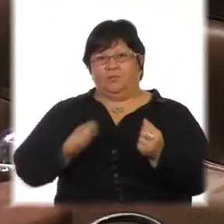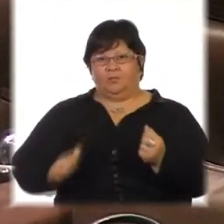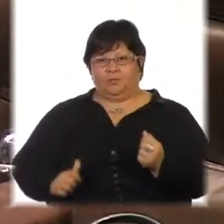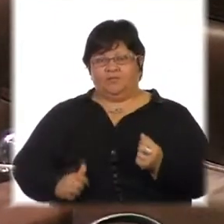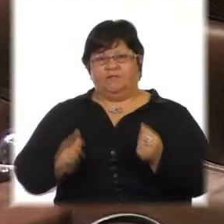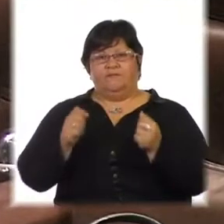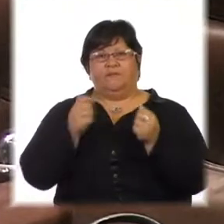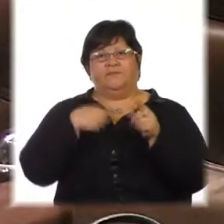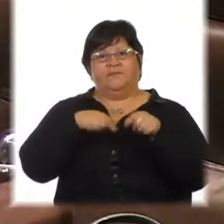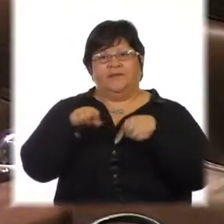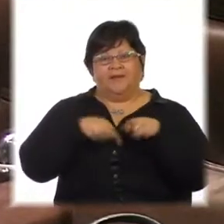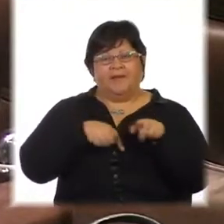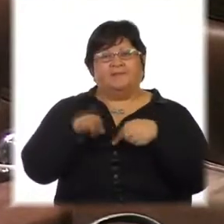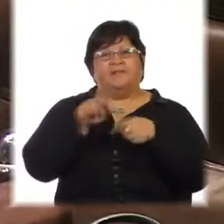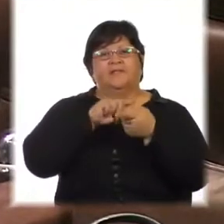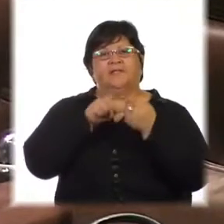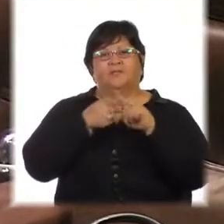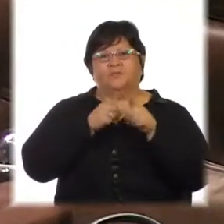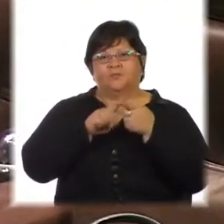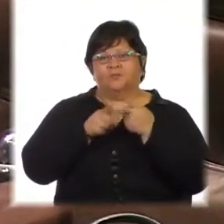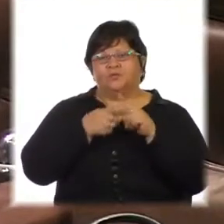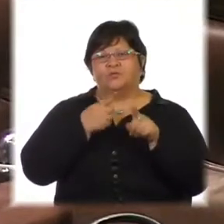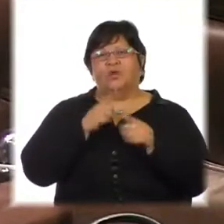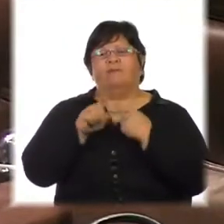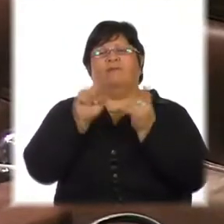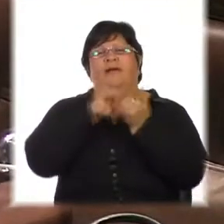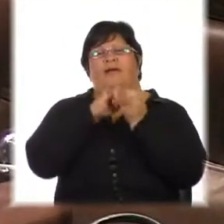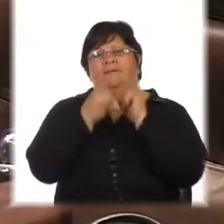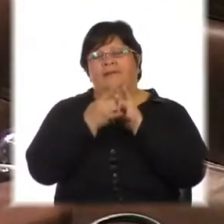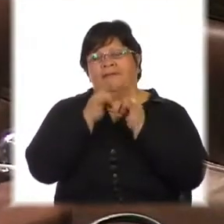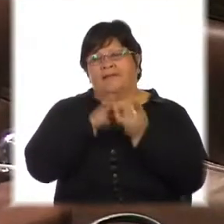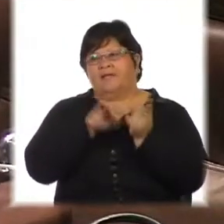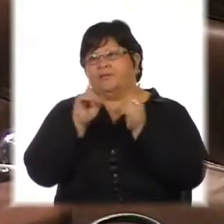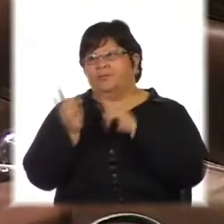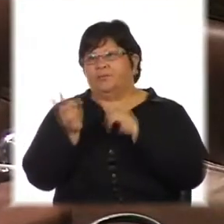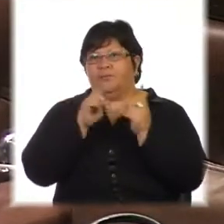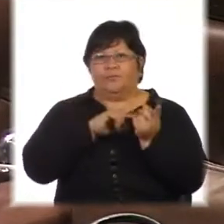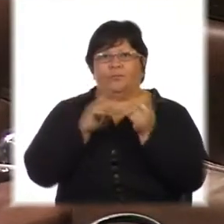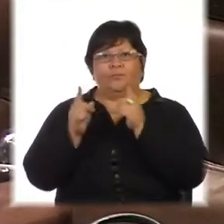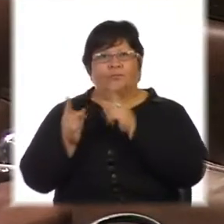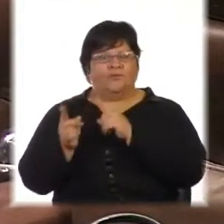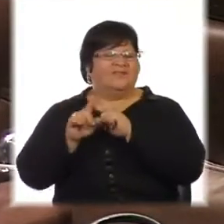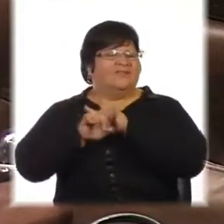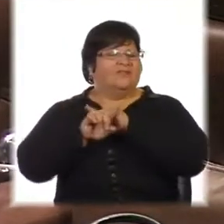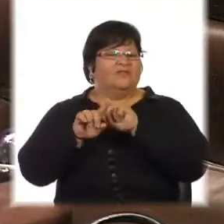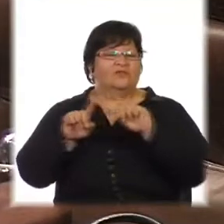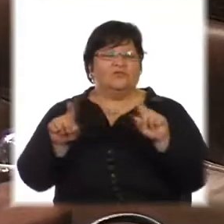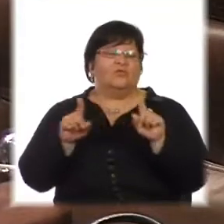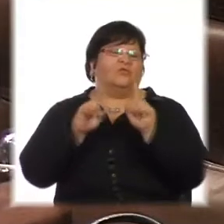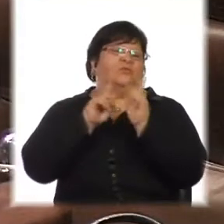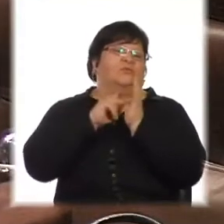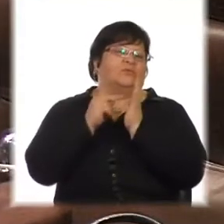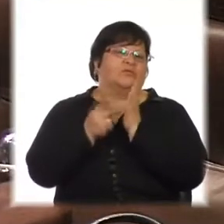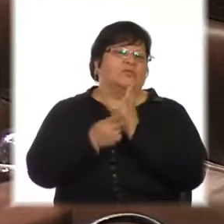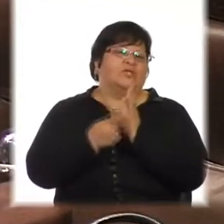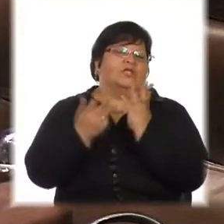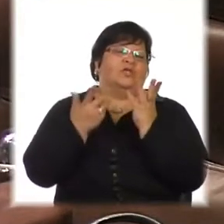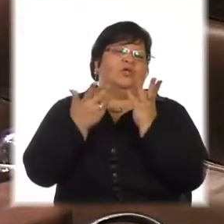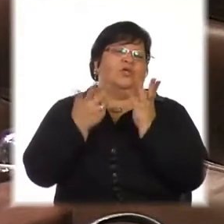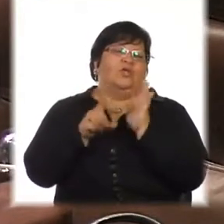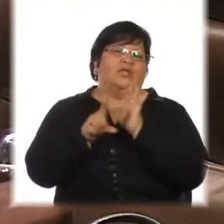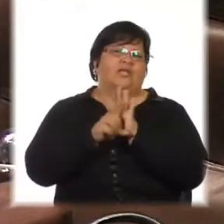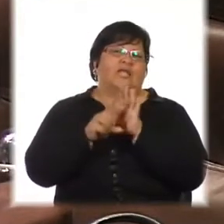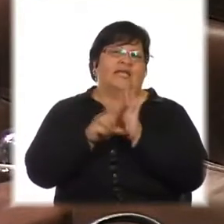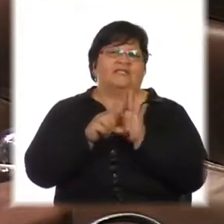parlamentaria con sus idas y sus venidas, tuvo un componente que no todo proyecto de ley tiene. Fueron presentadas